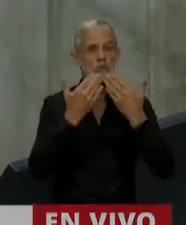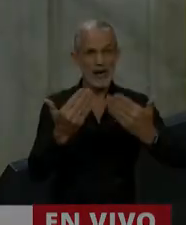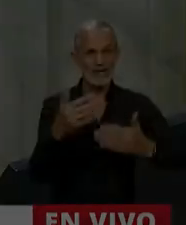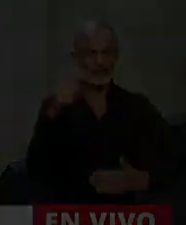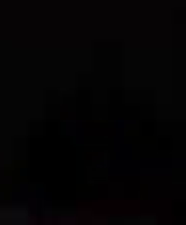gracias.